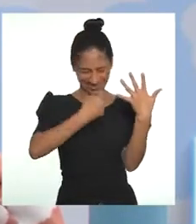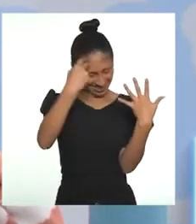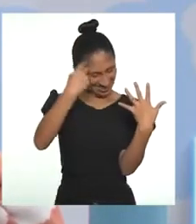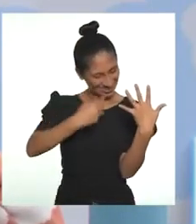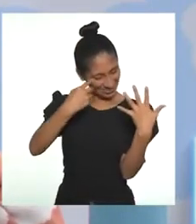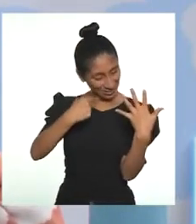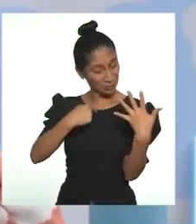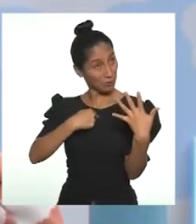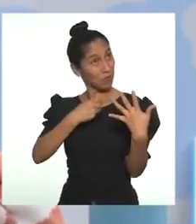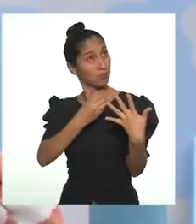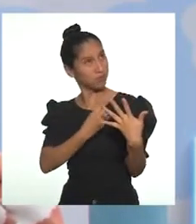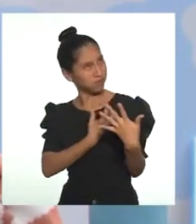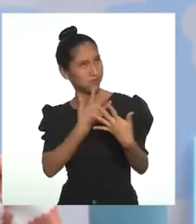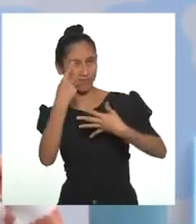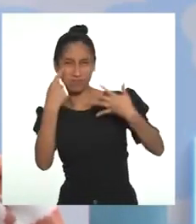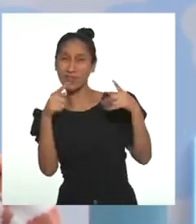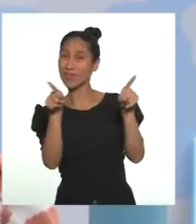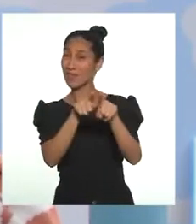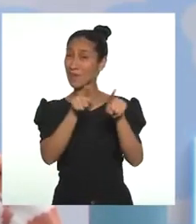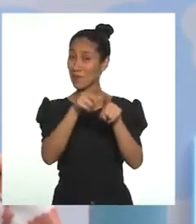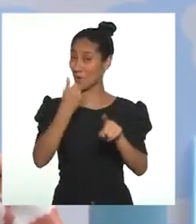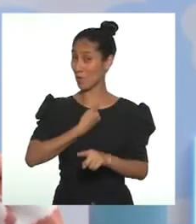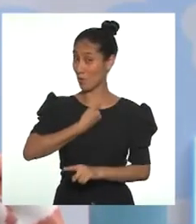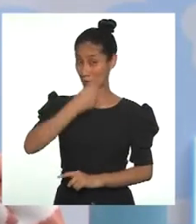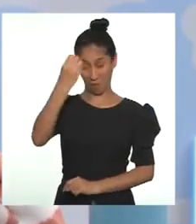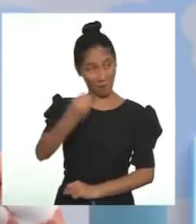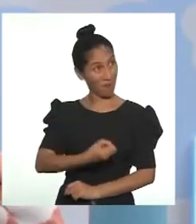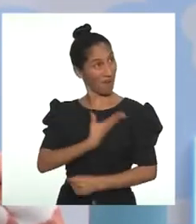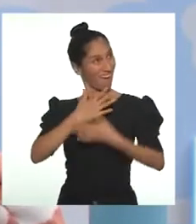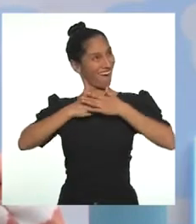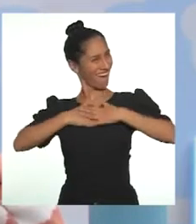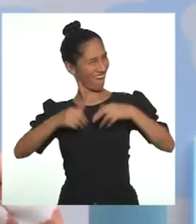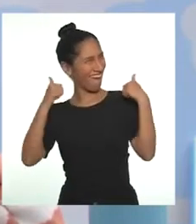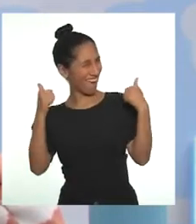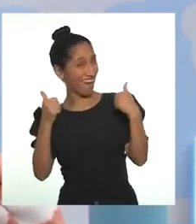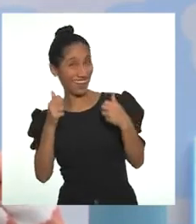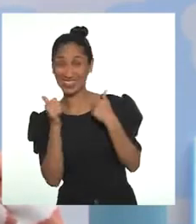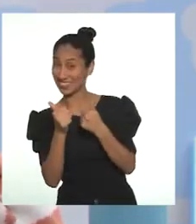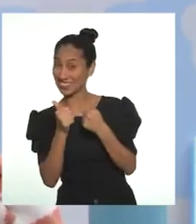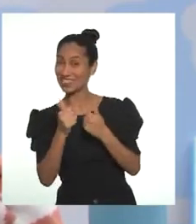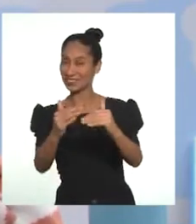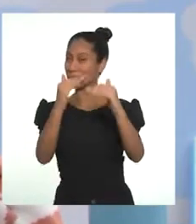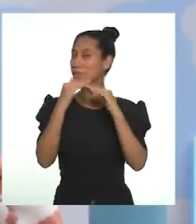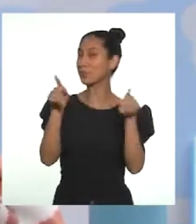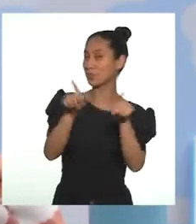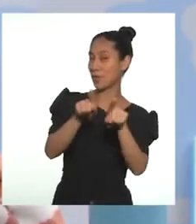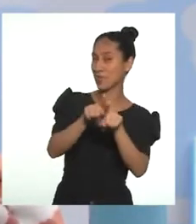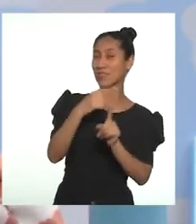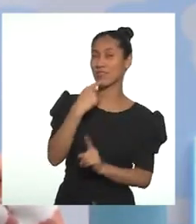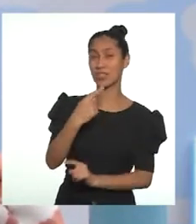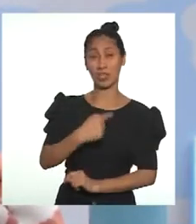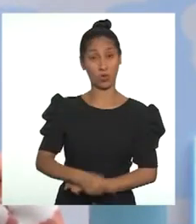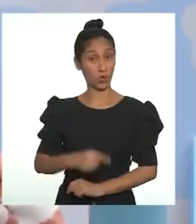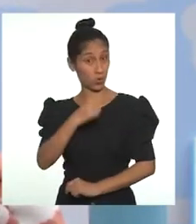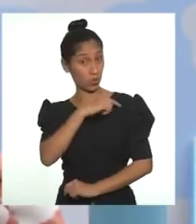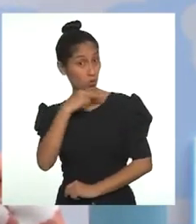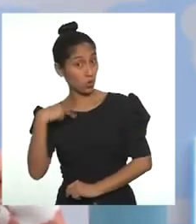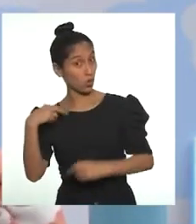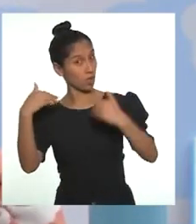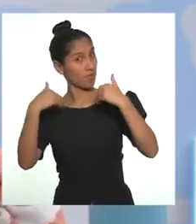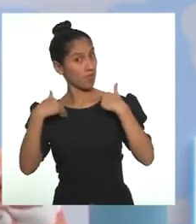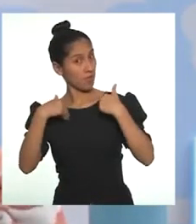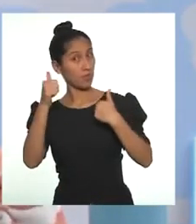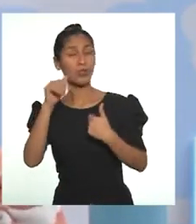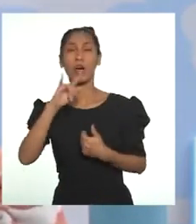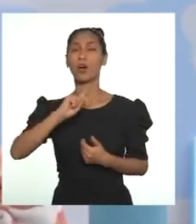aquí otra persona dice que nos da más ánimo y motivación. Ah, eso también está bueno. Bueno, dice que cuando tenemos autoestima